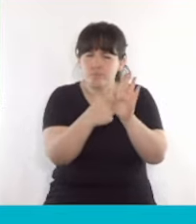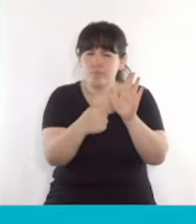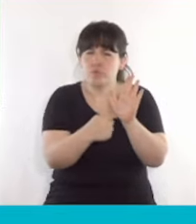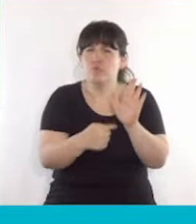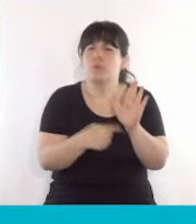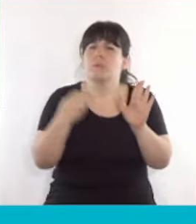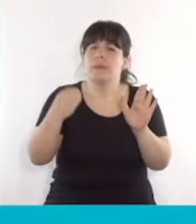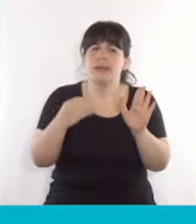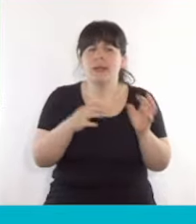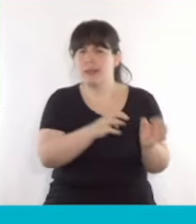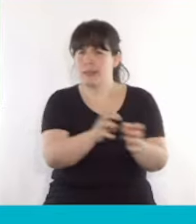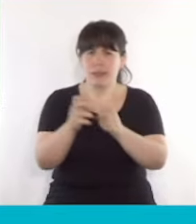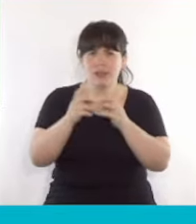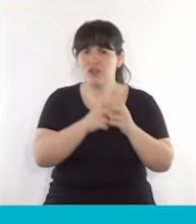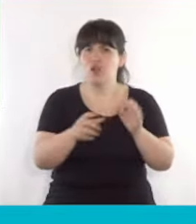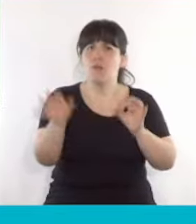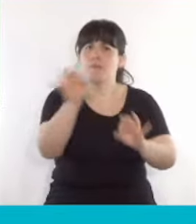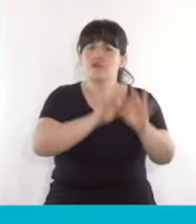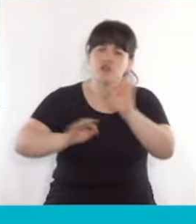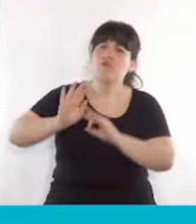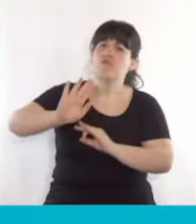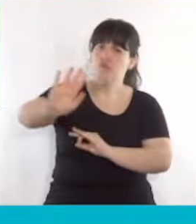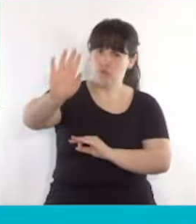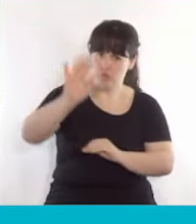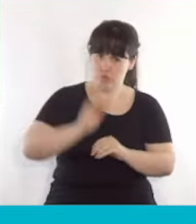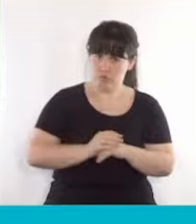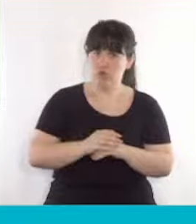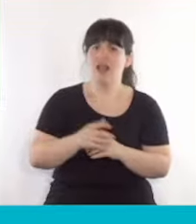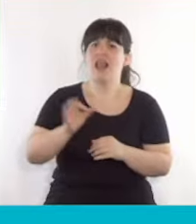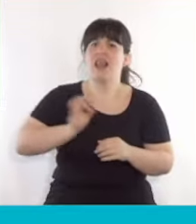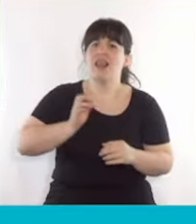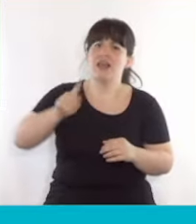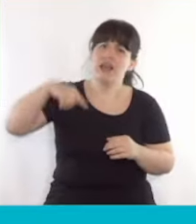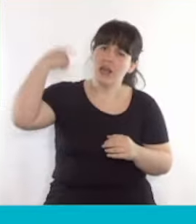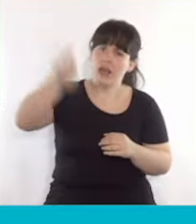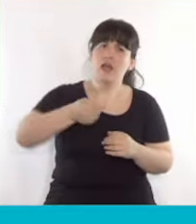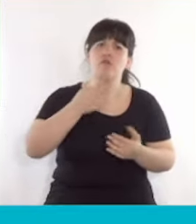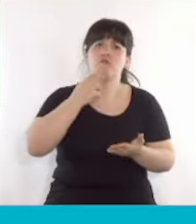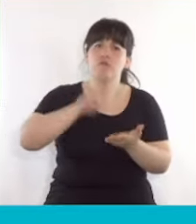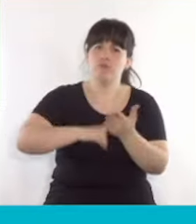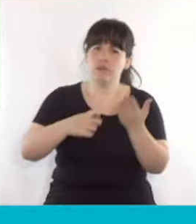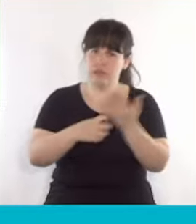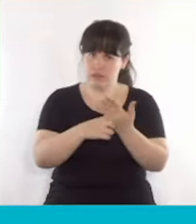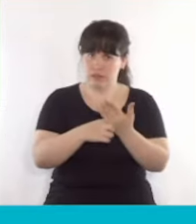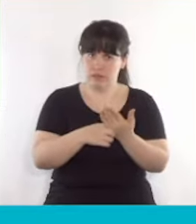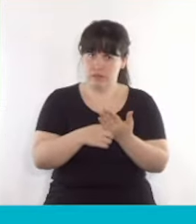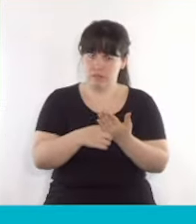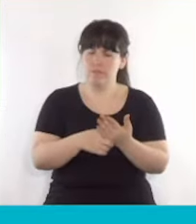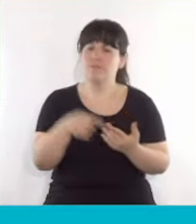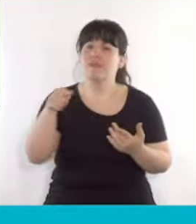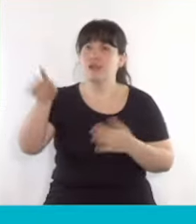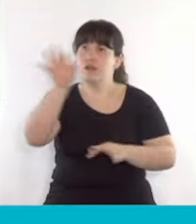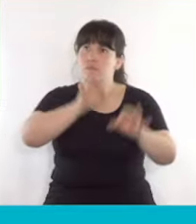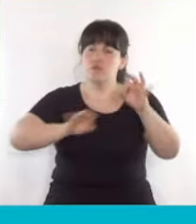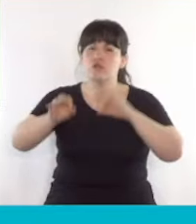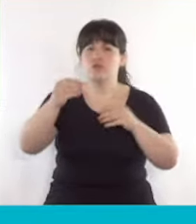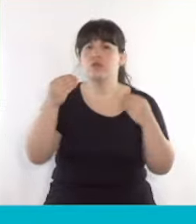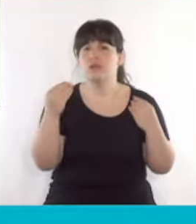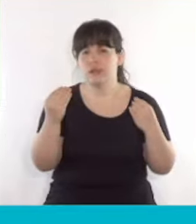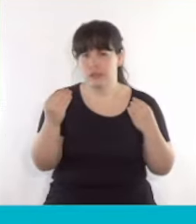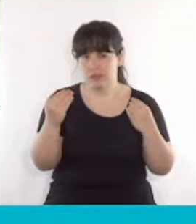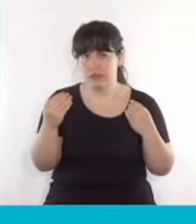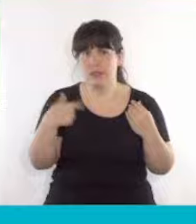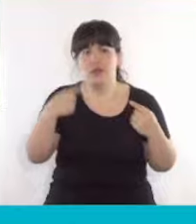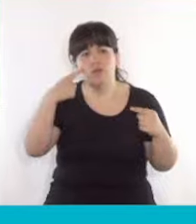para la discusión del proyecto futuro de la ley fiscal 2025. El espíritu de este proyecto básicamente